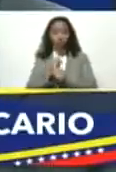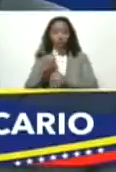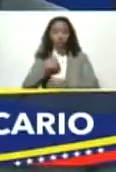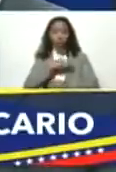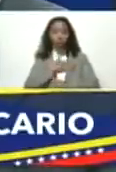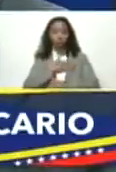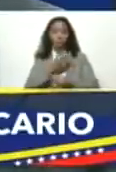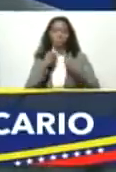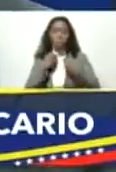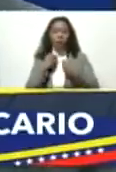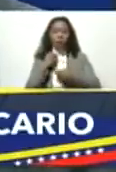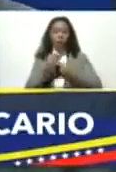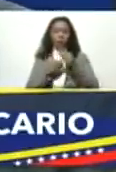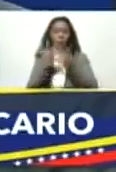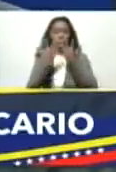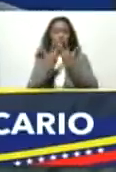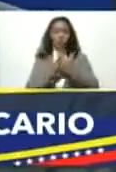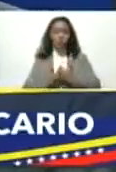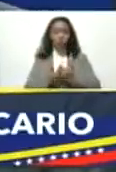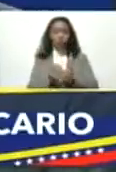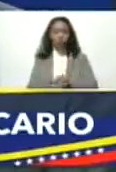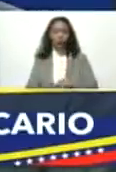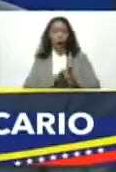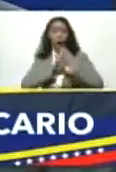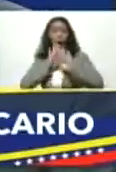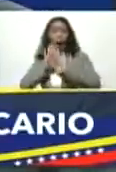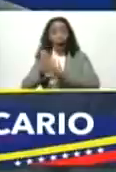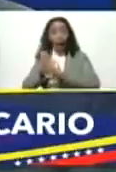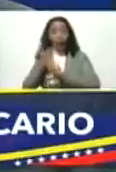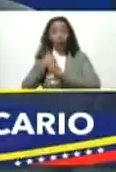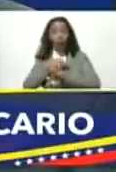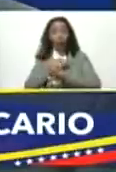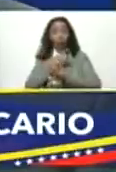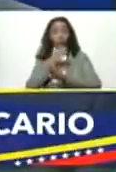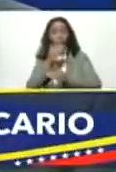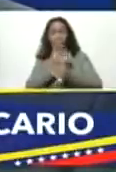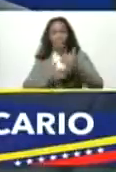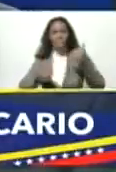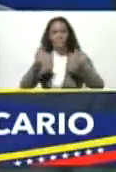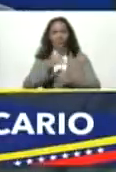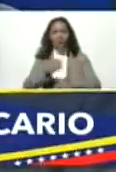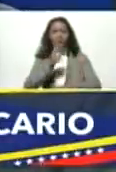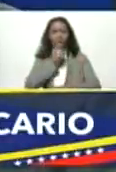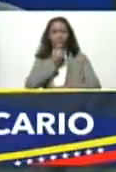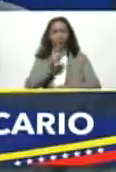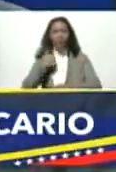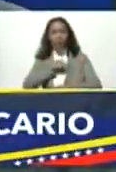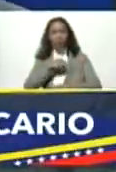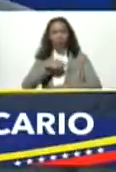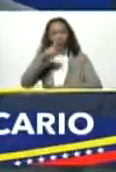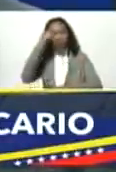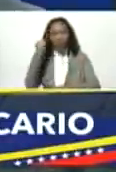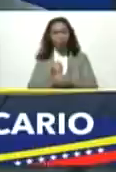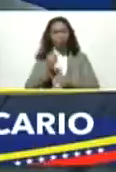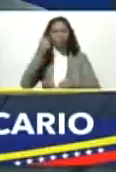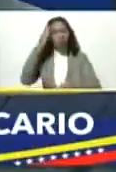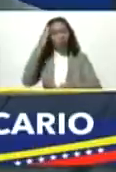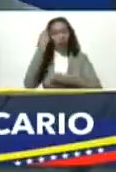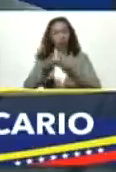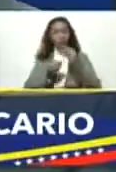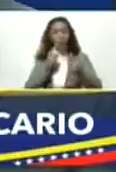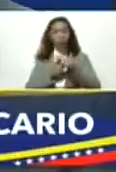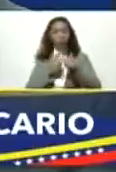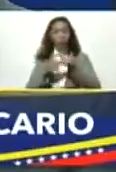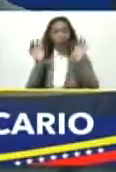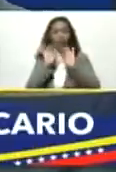para que se lo administremos ahí es donde está nuestro mayor reto nuestro trabajo es saber dirigir y optimizar de la mejor manera